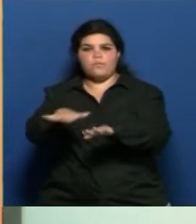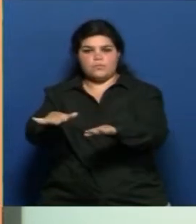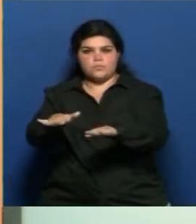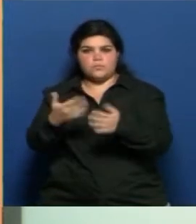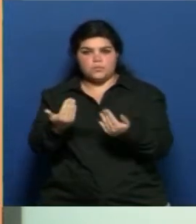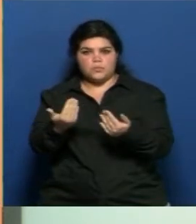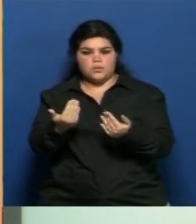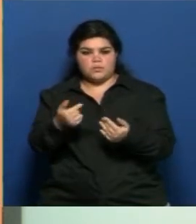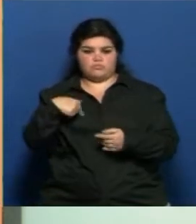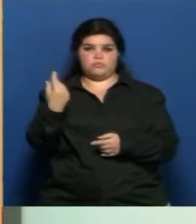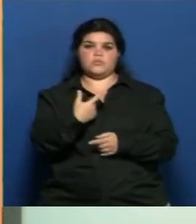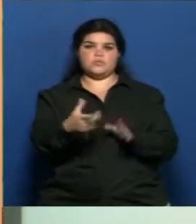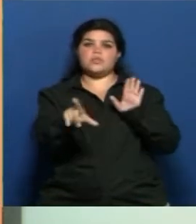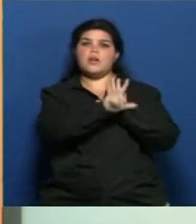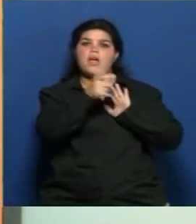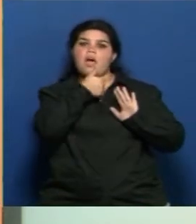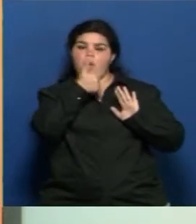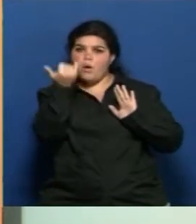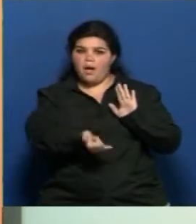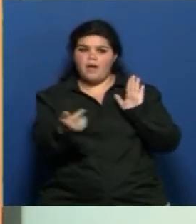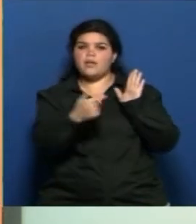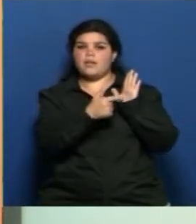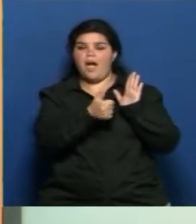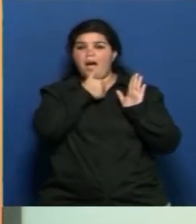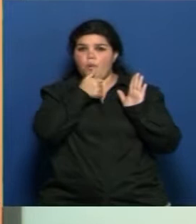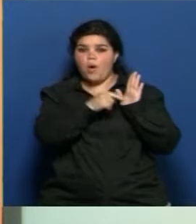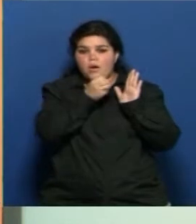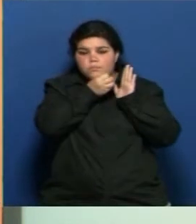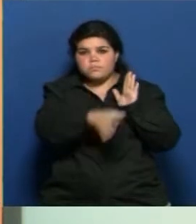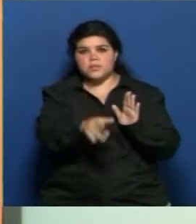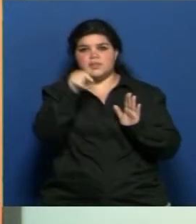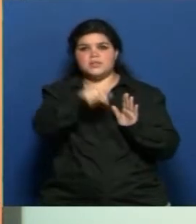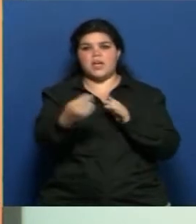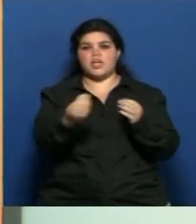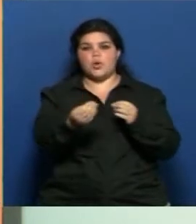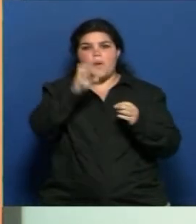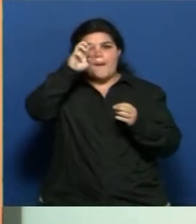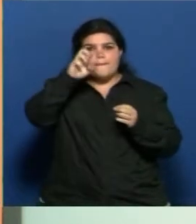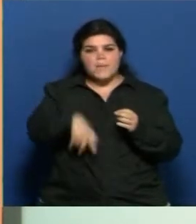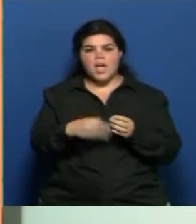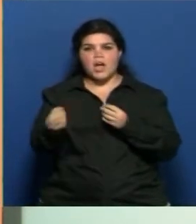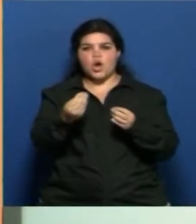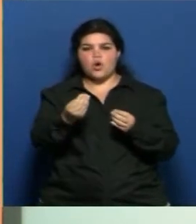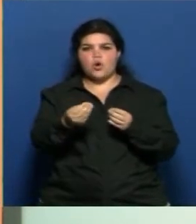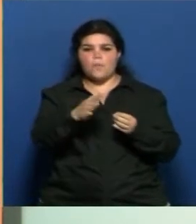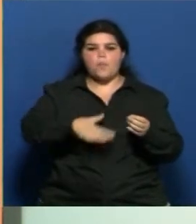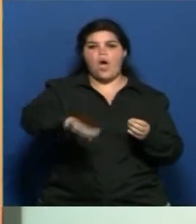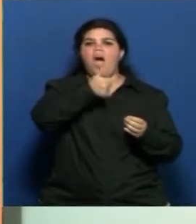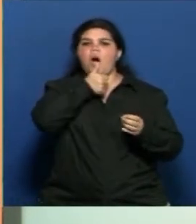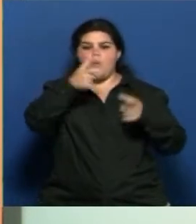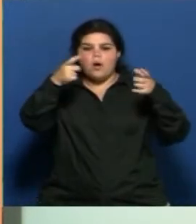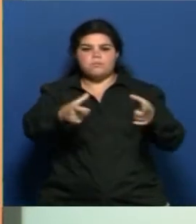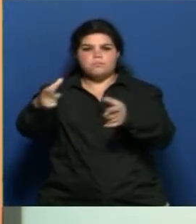nosotros tenemos una ley de agua, que a partir de esa ley de agua se genera la primera planificación de los oasis en Mendoza,